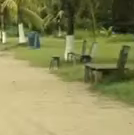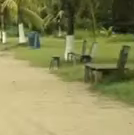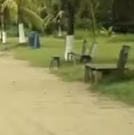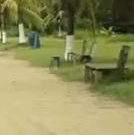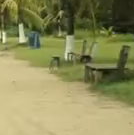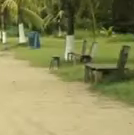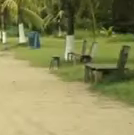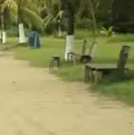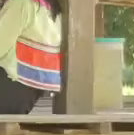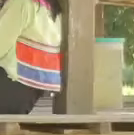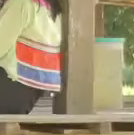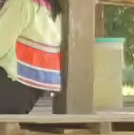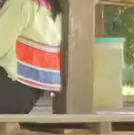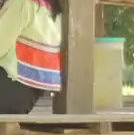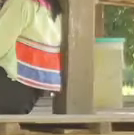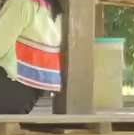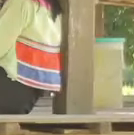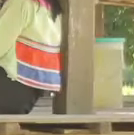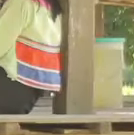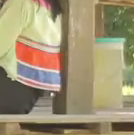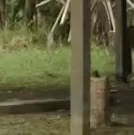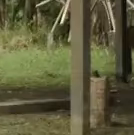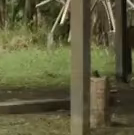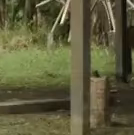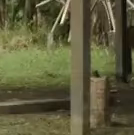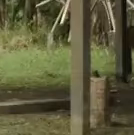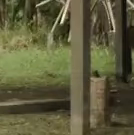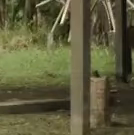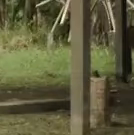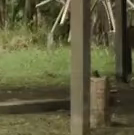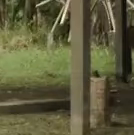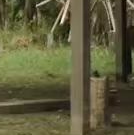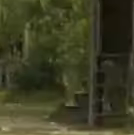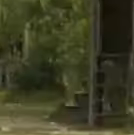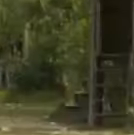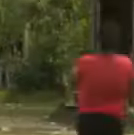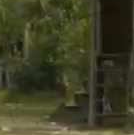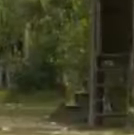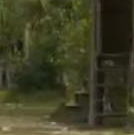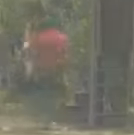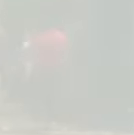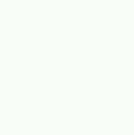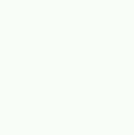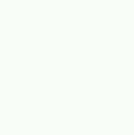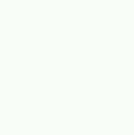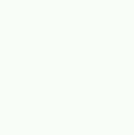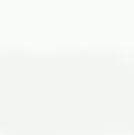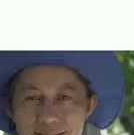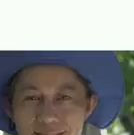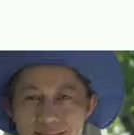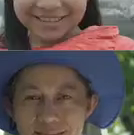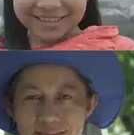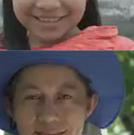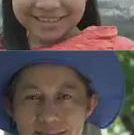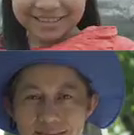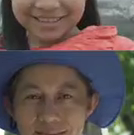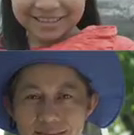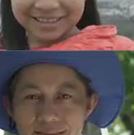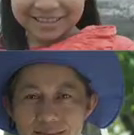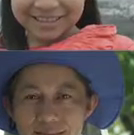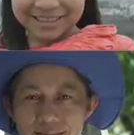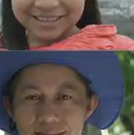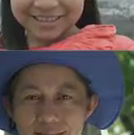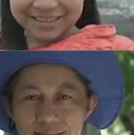radiofonía y los altavoces para transmitir las indicaciones del estado peruano contra el coronavirus. Juntas y